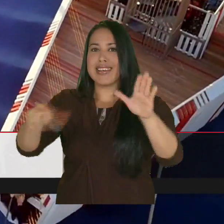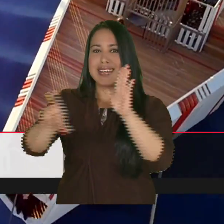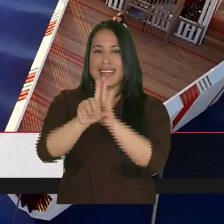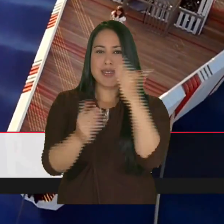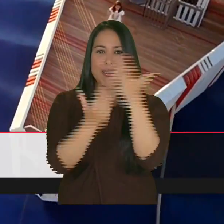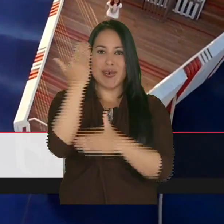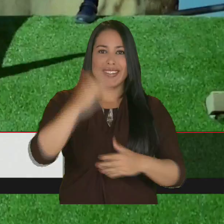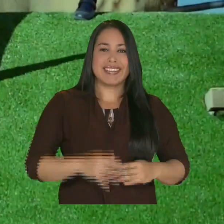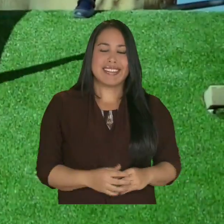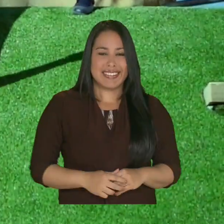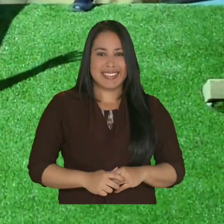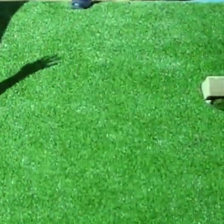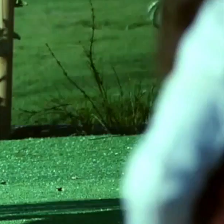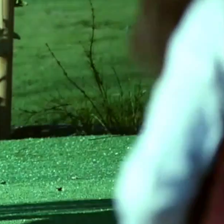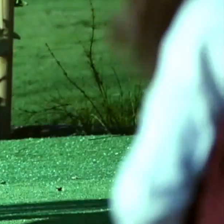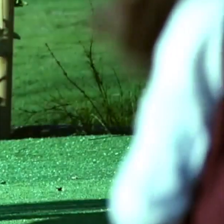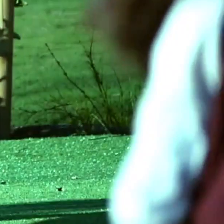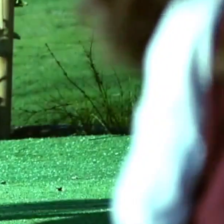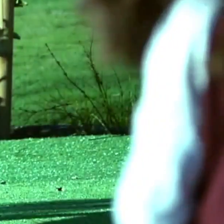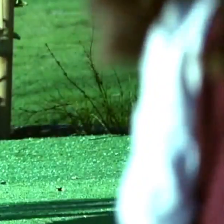todos los requisitos exigidos por la nueva ley.